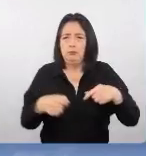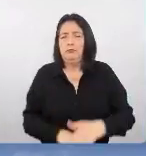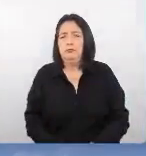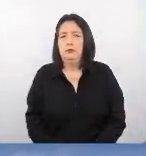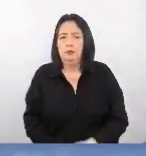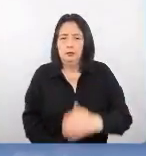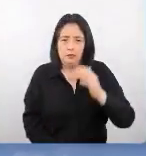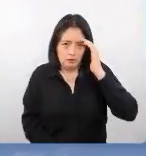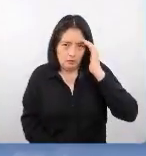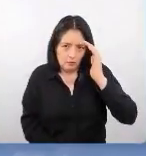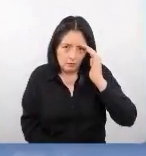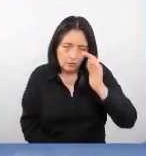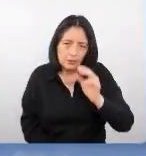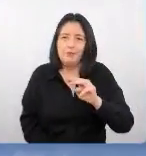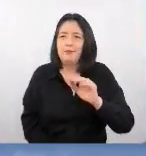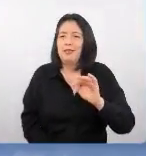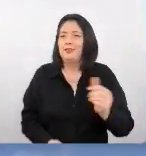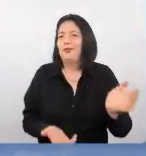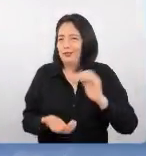hola María José nuevamente